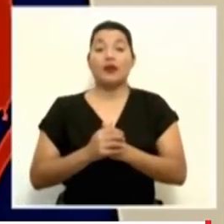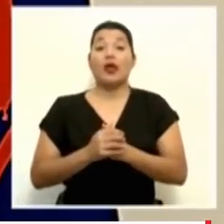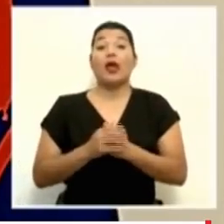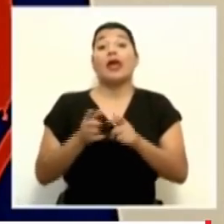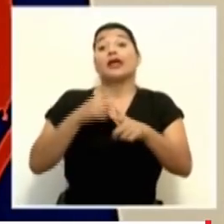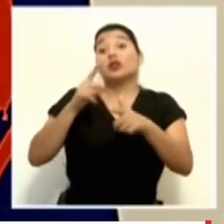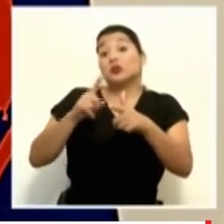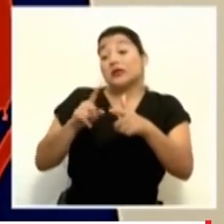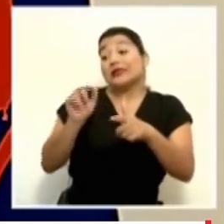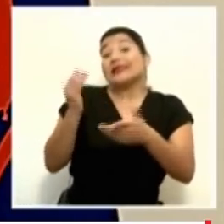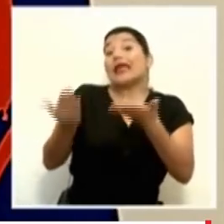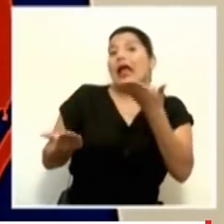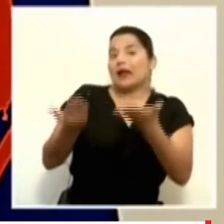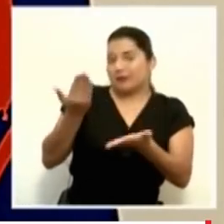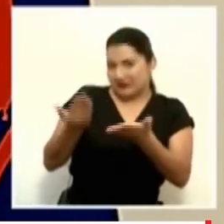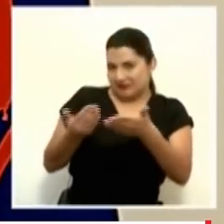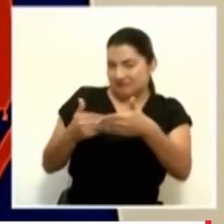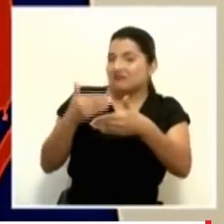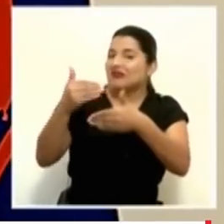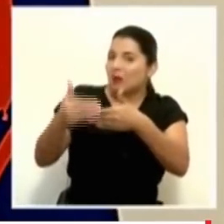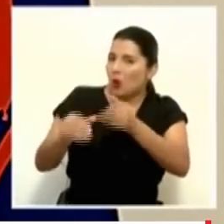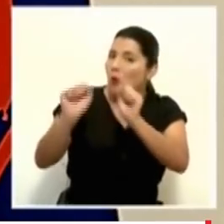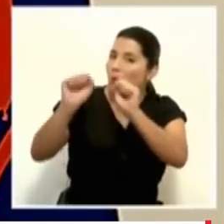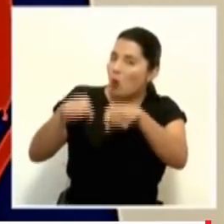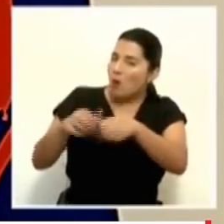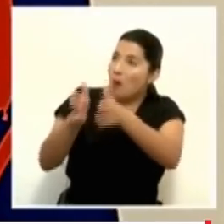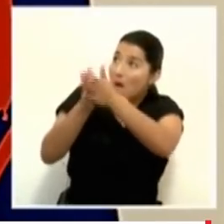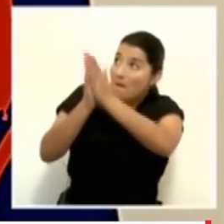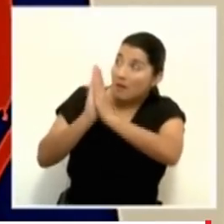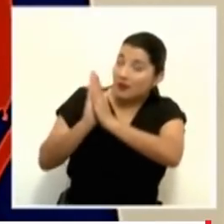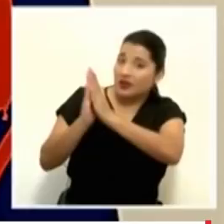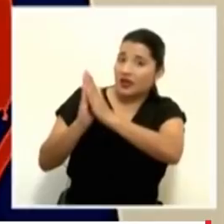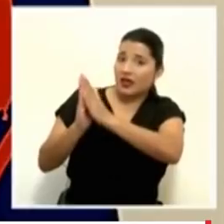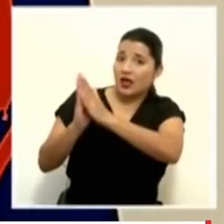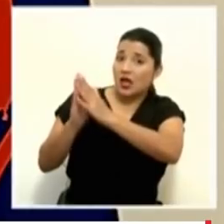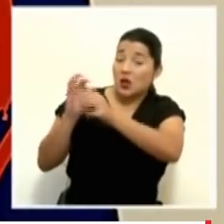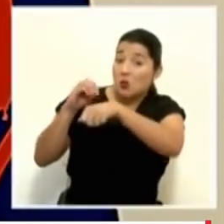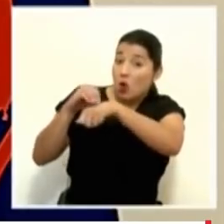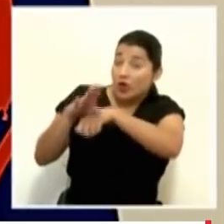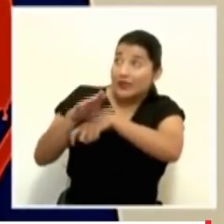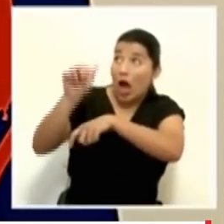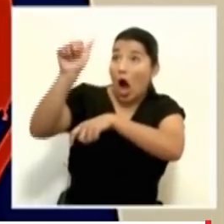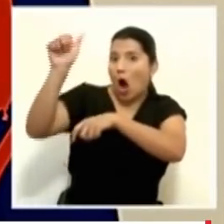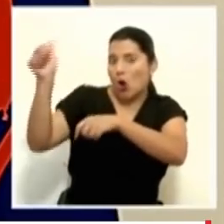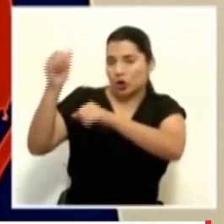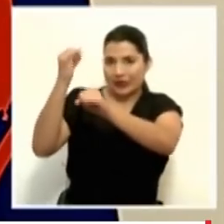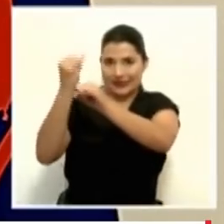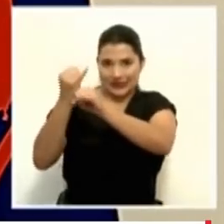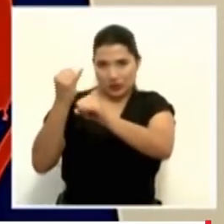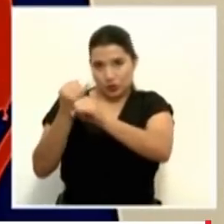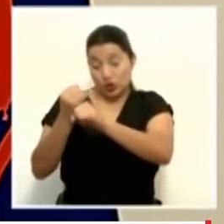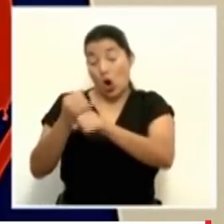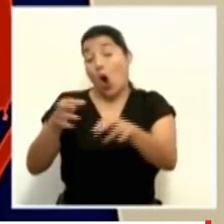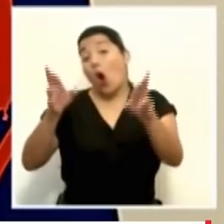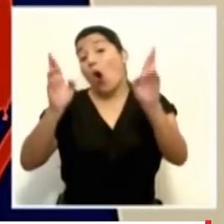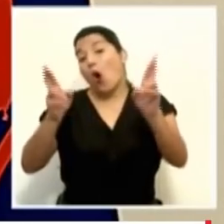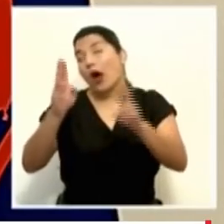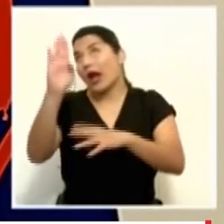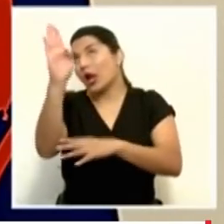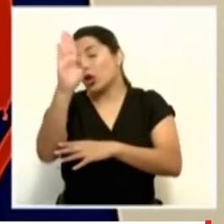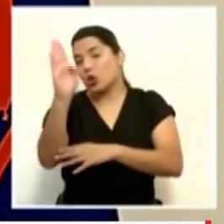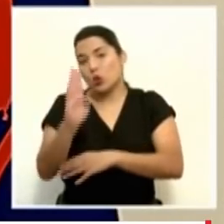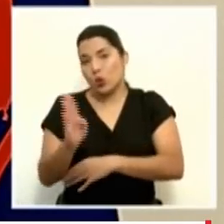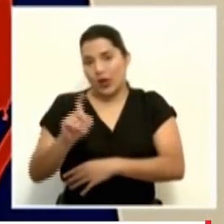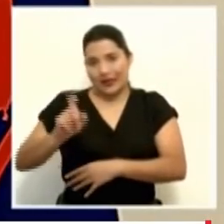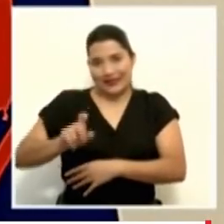externo que opine también sobre esto. Esperamos nunca llegar a eso y por eso es que la colaboración